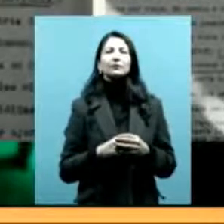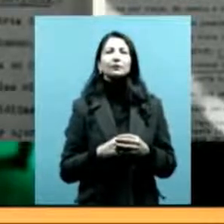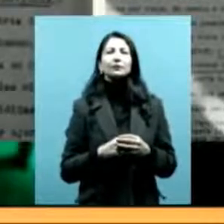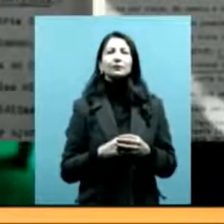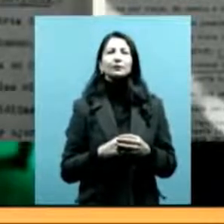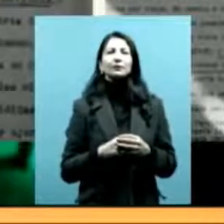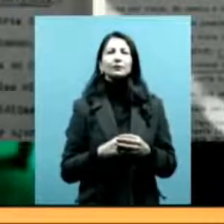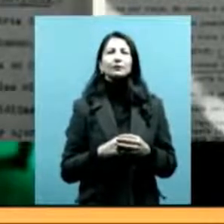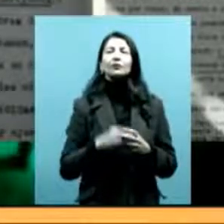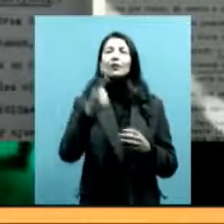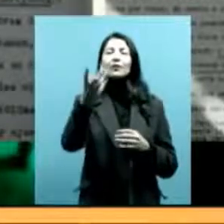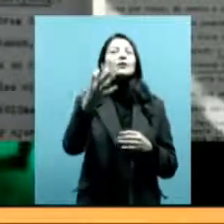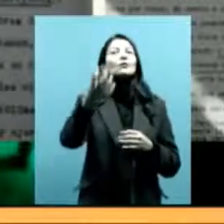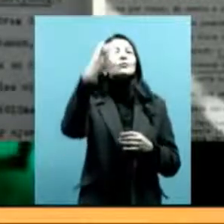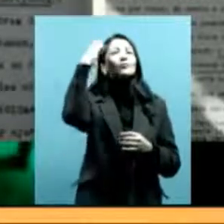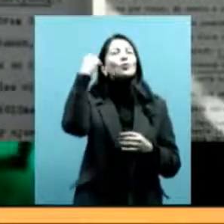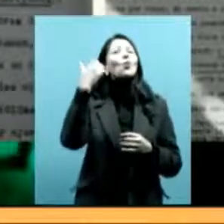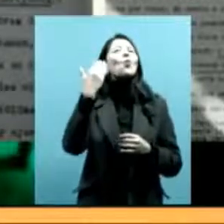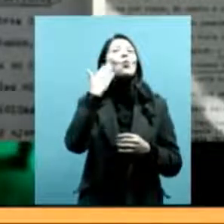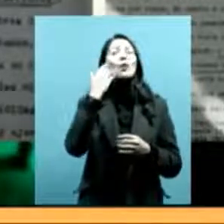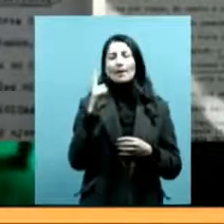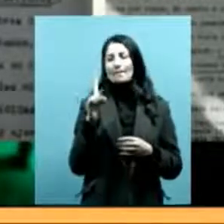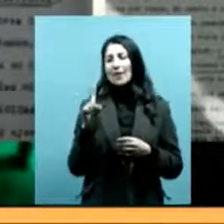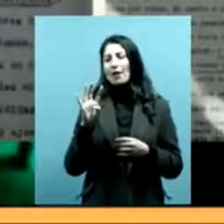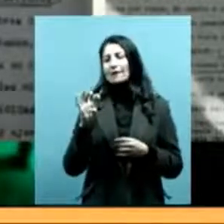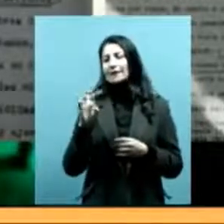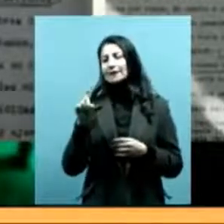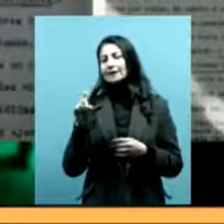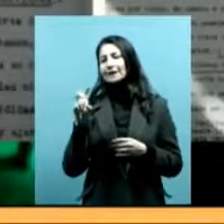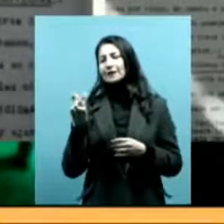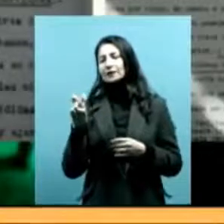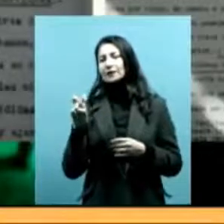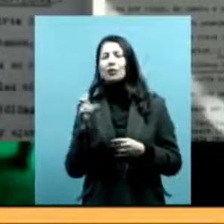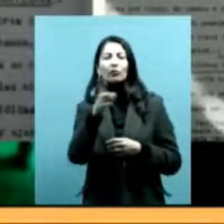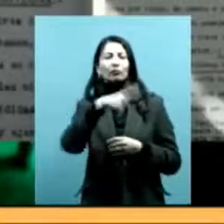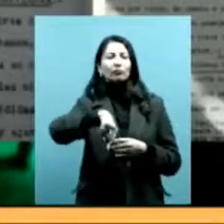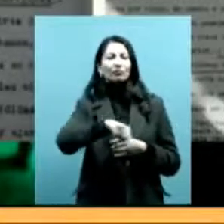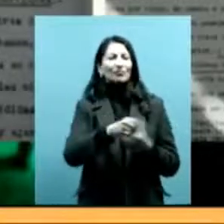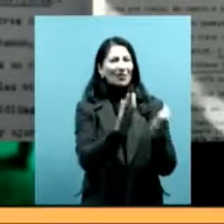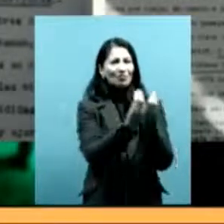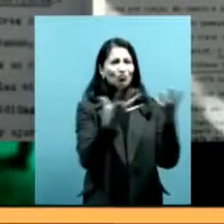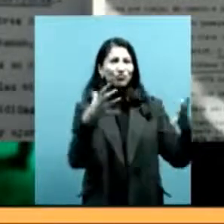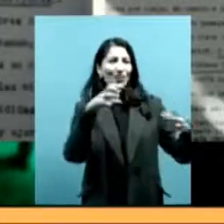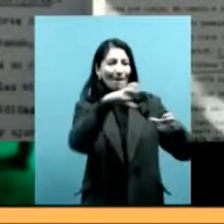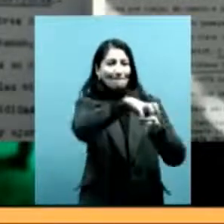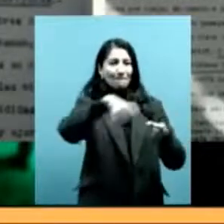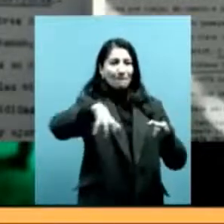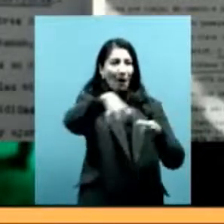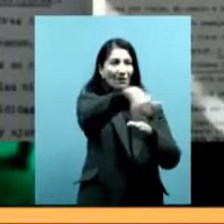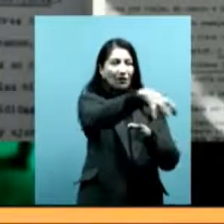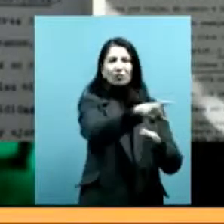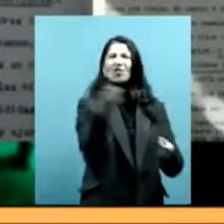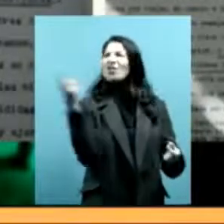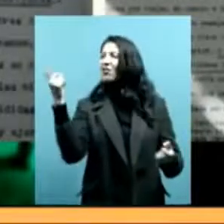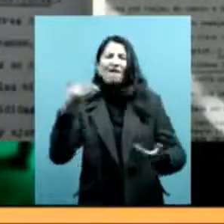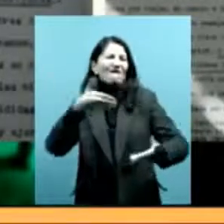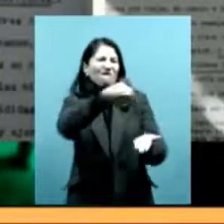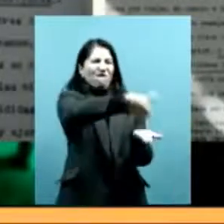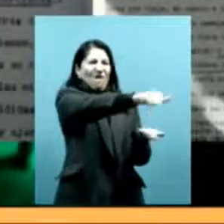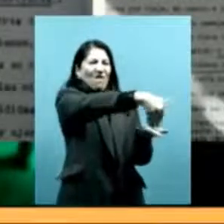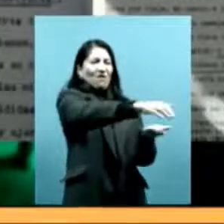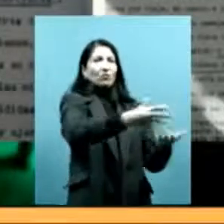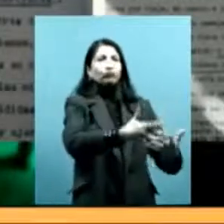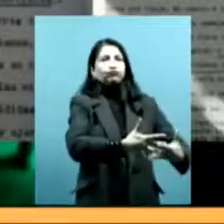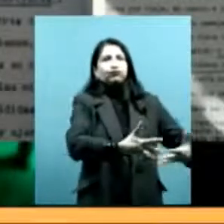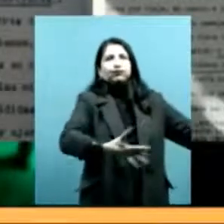de un desalojo que hubo en 1967, un desalojo masivo de cantidad de familias, hoy en día